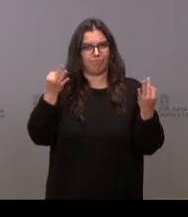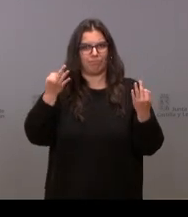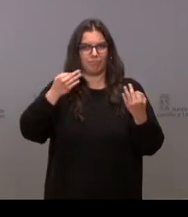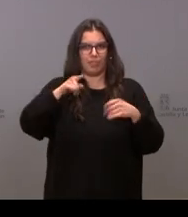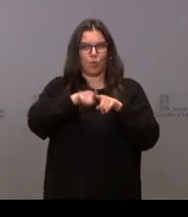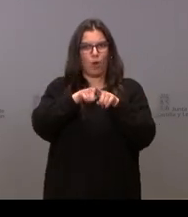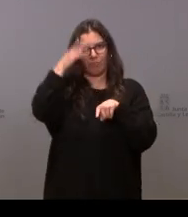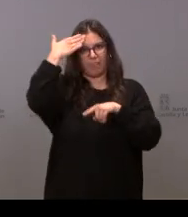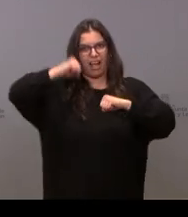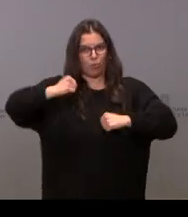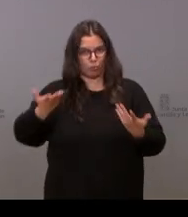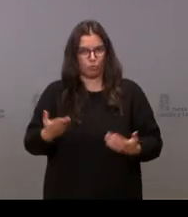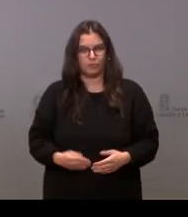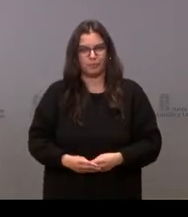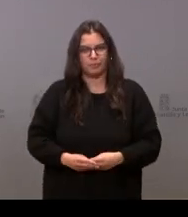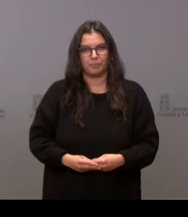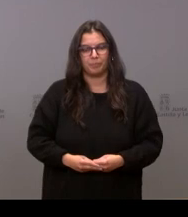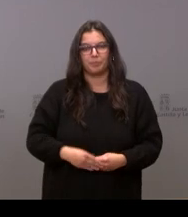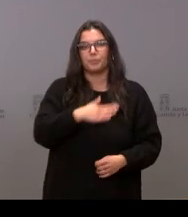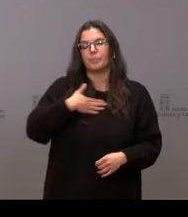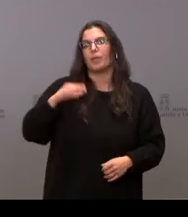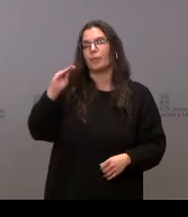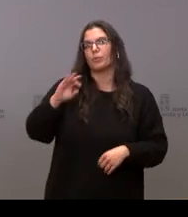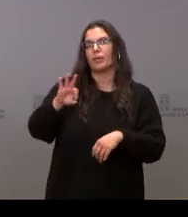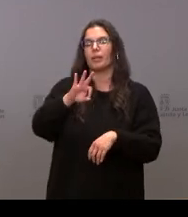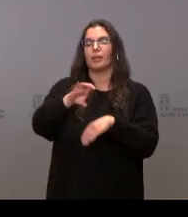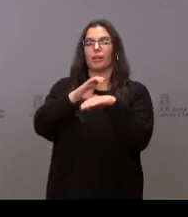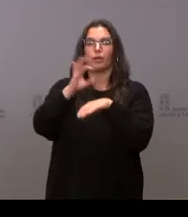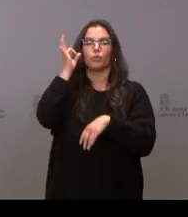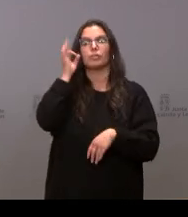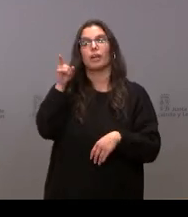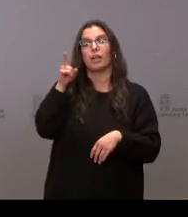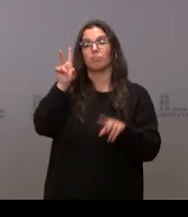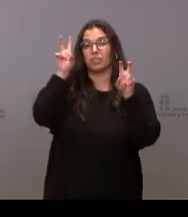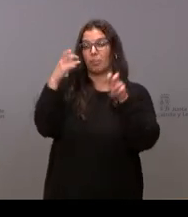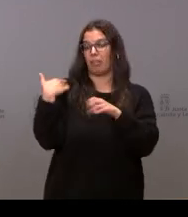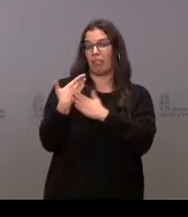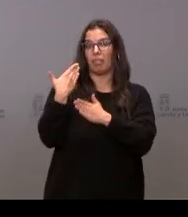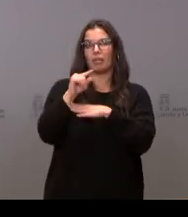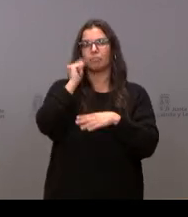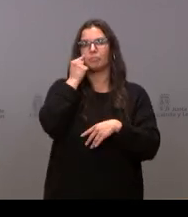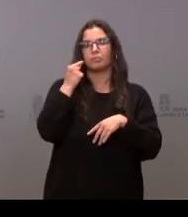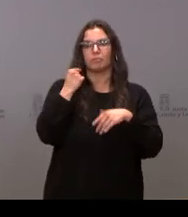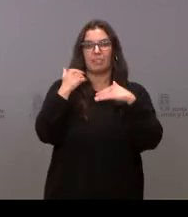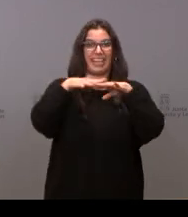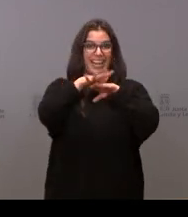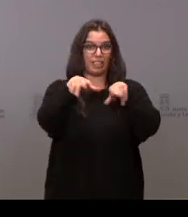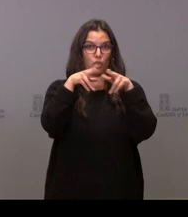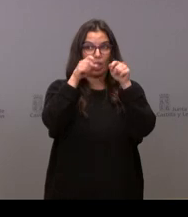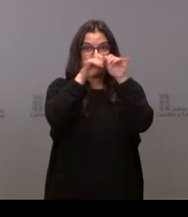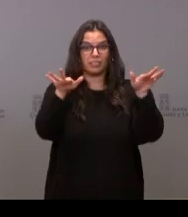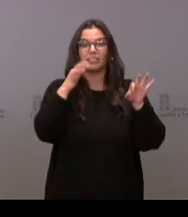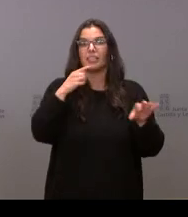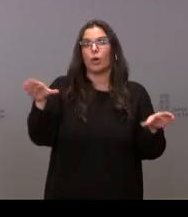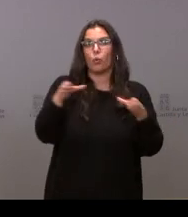Sí, buenos días, quería preguntarle a la señora consejera por un asunto que hemos conocido estos días en las redes sociales y que la Junta de